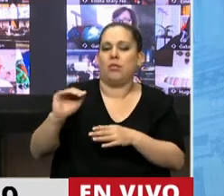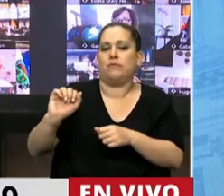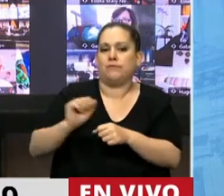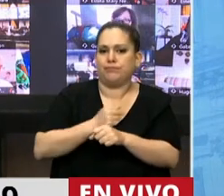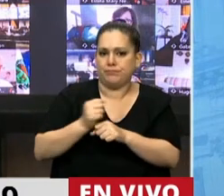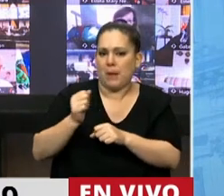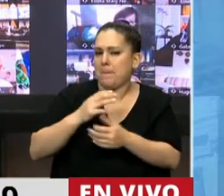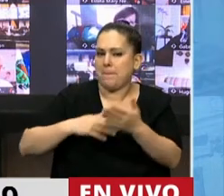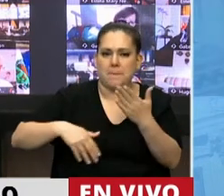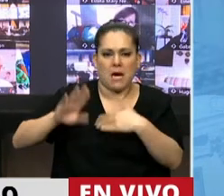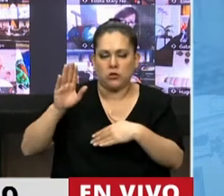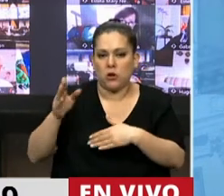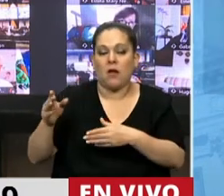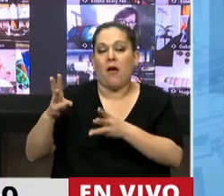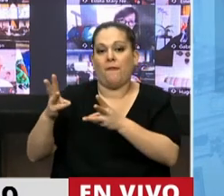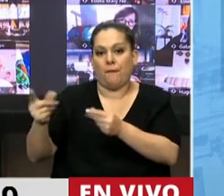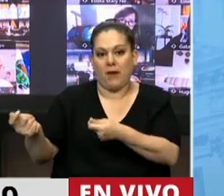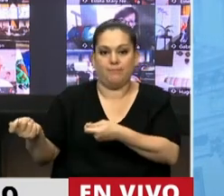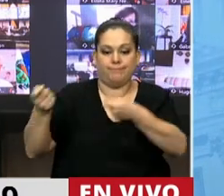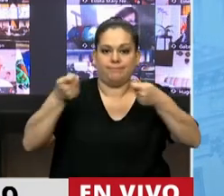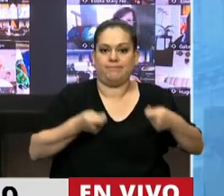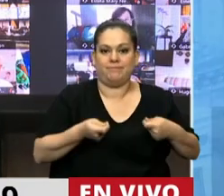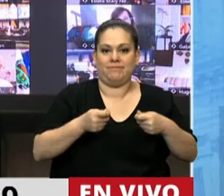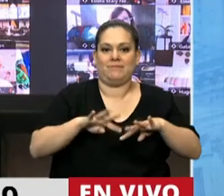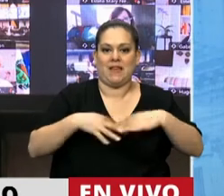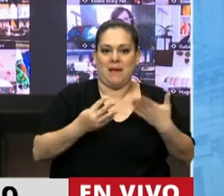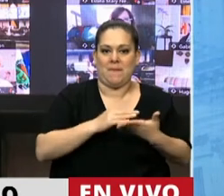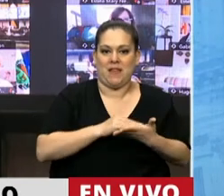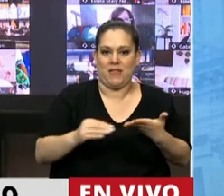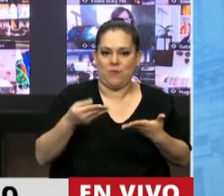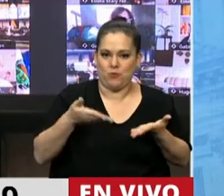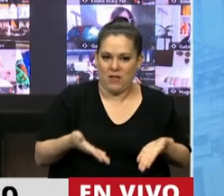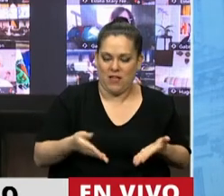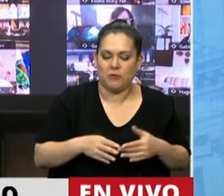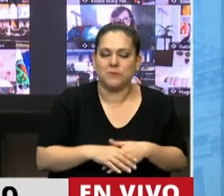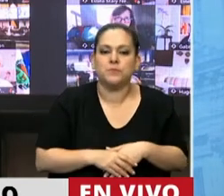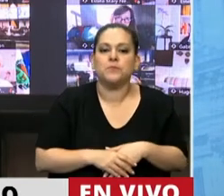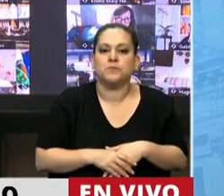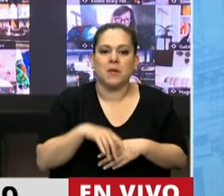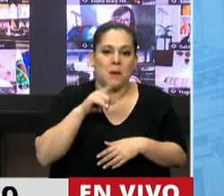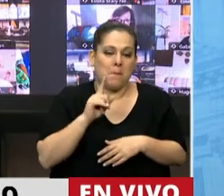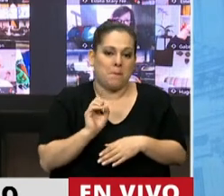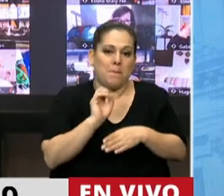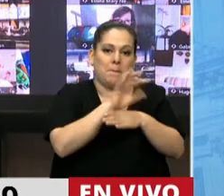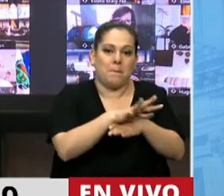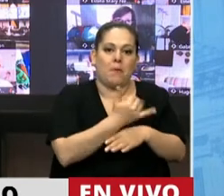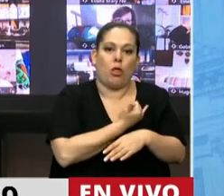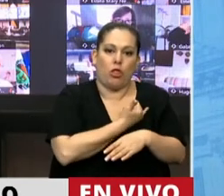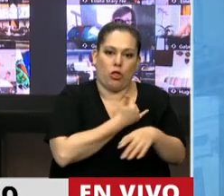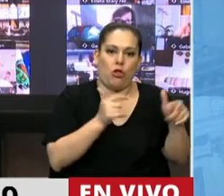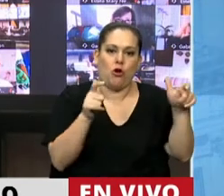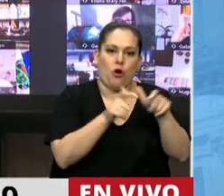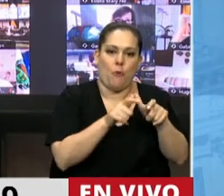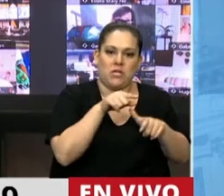De esa manera llegó aquí a la Cámara de Diputados, a nuestra casa, y fue tratado en asesores